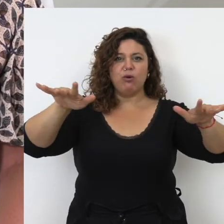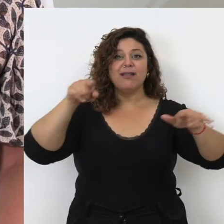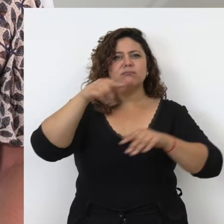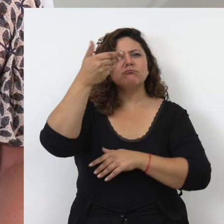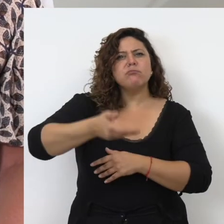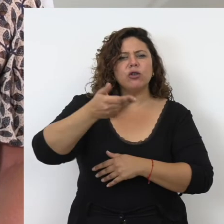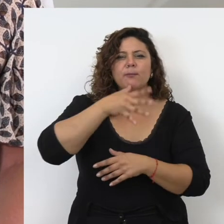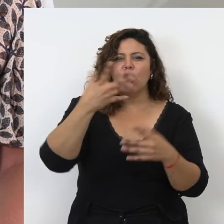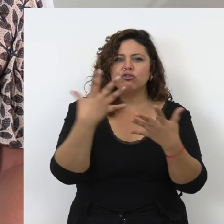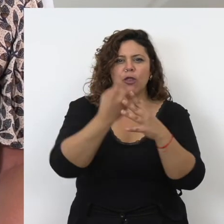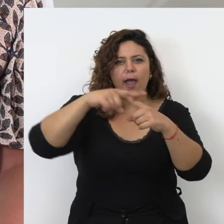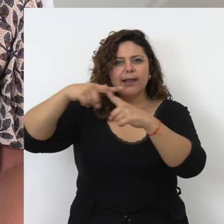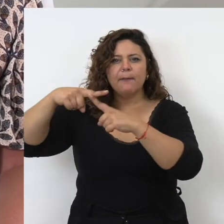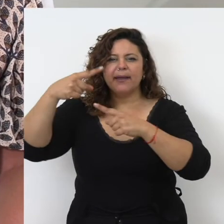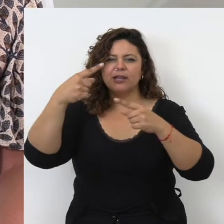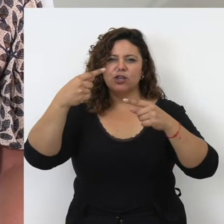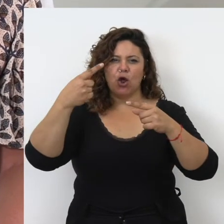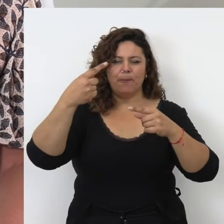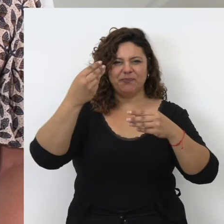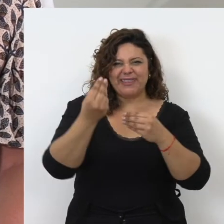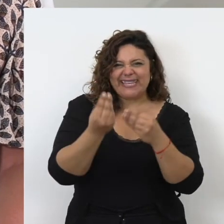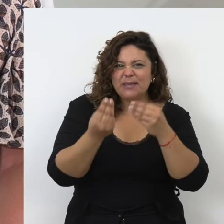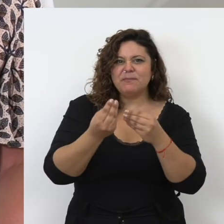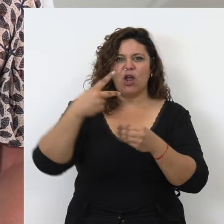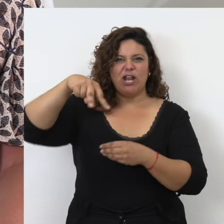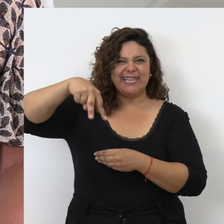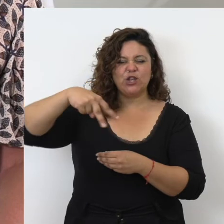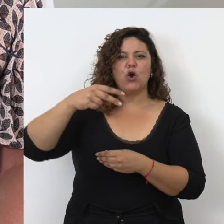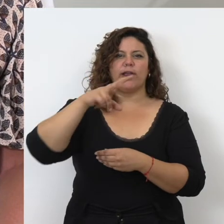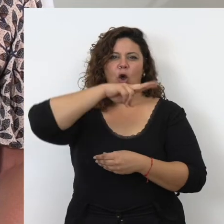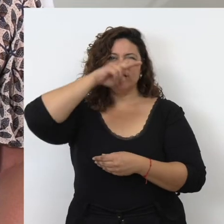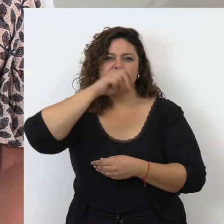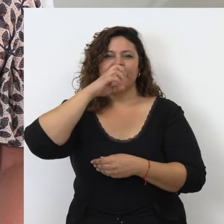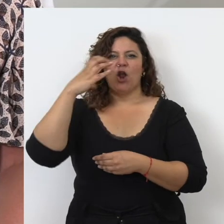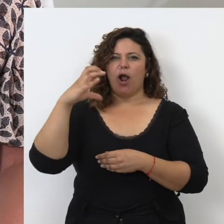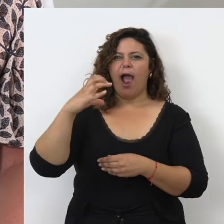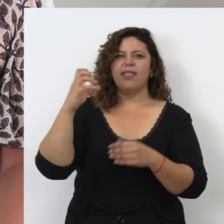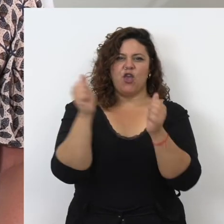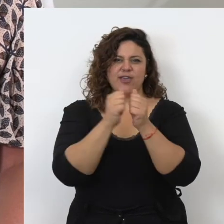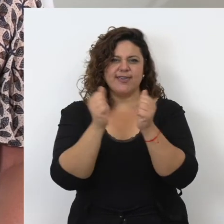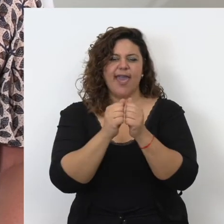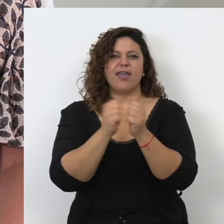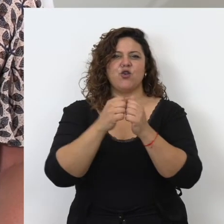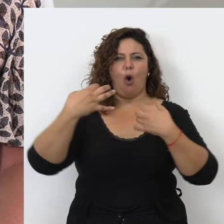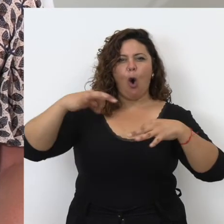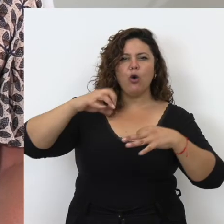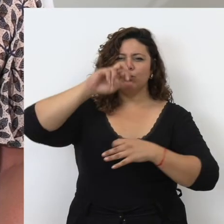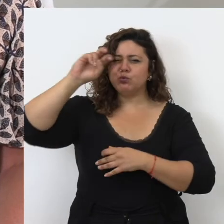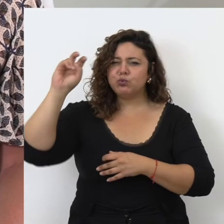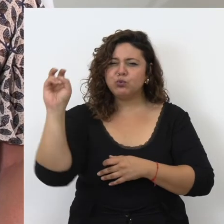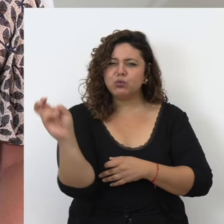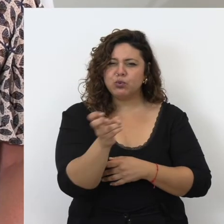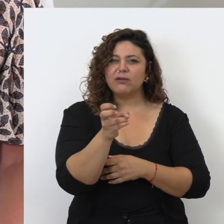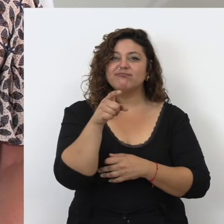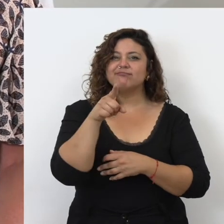relevante porque todos los elementos químicos que conocemos como el hidrógeno el oxígeno el calcio el sodio el hierro el oro